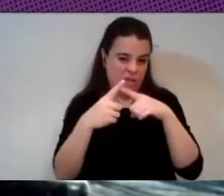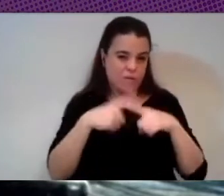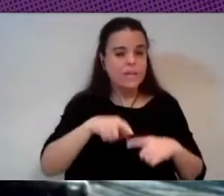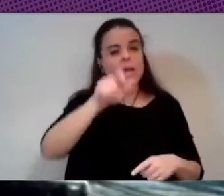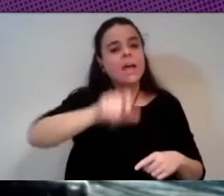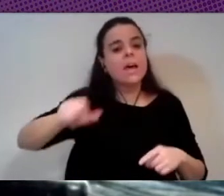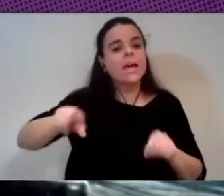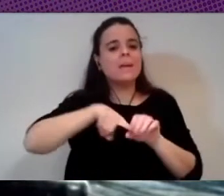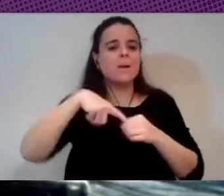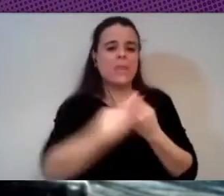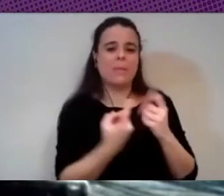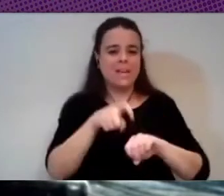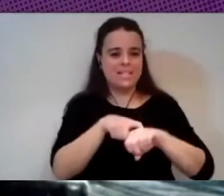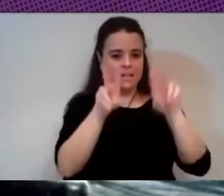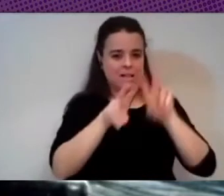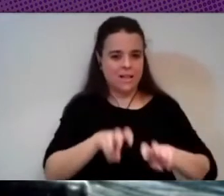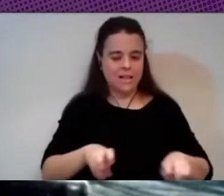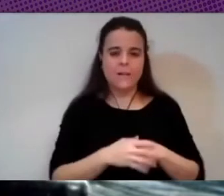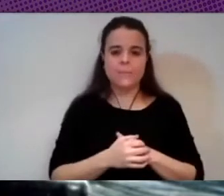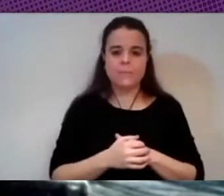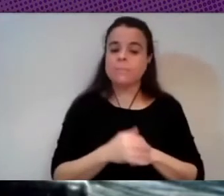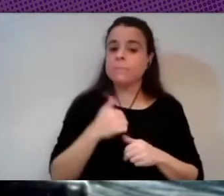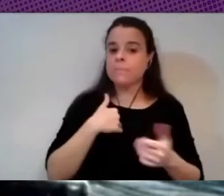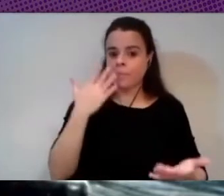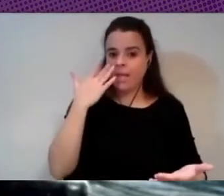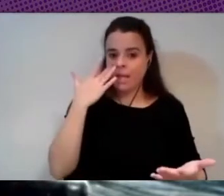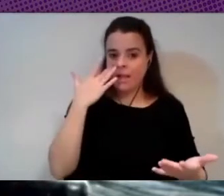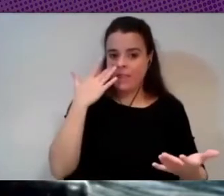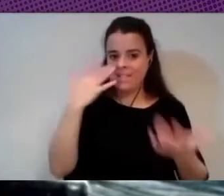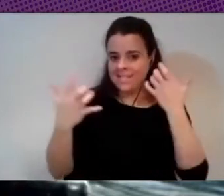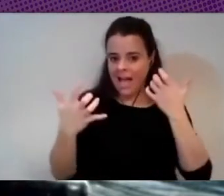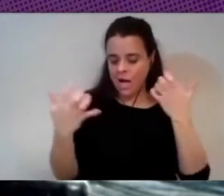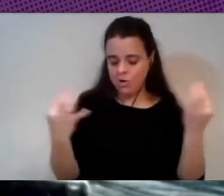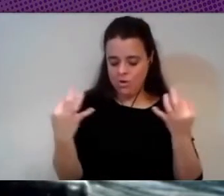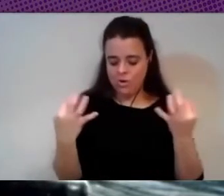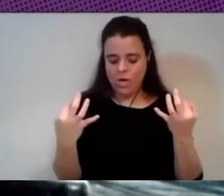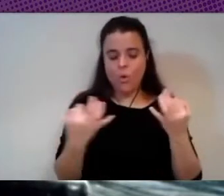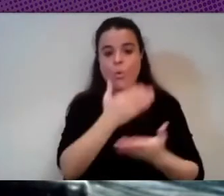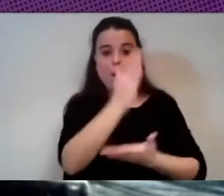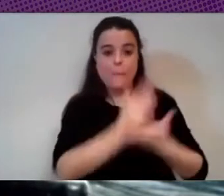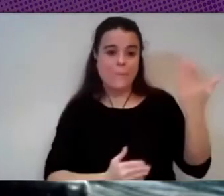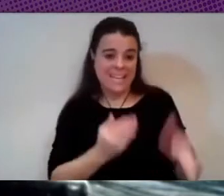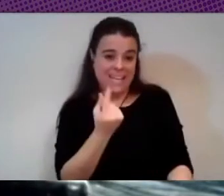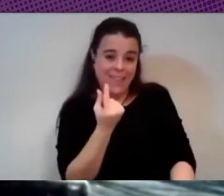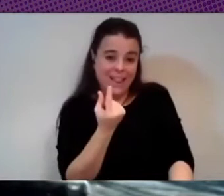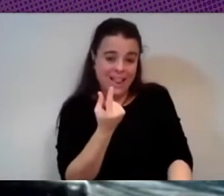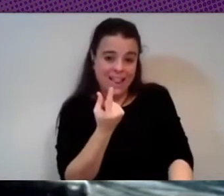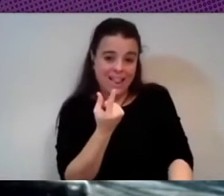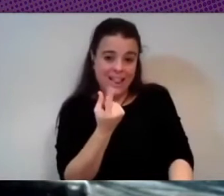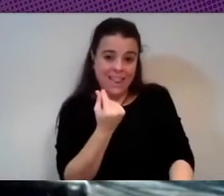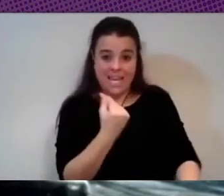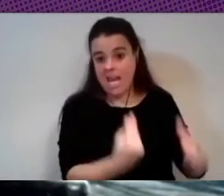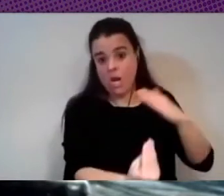investigaciones y sistemas tengo que destacar que parte del dinero poco que recibimos para